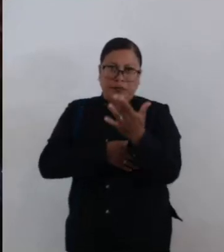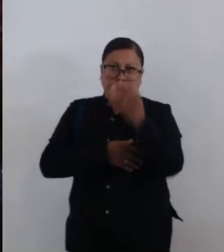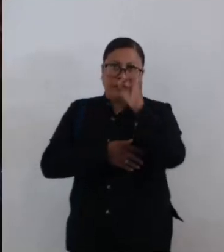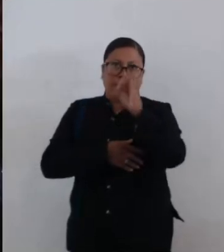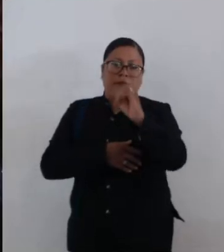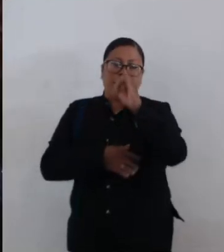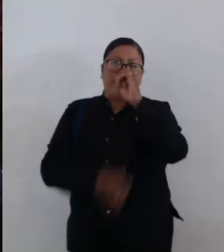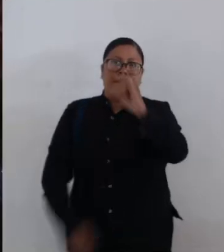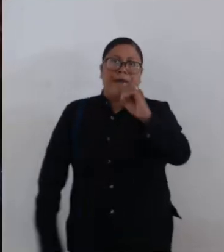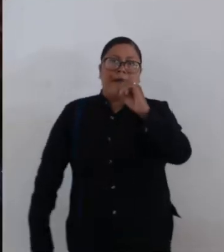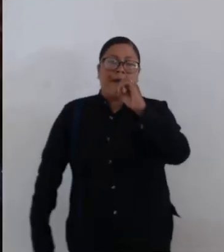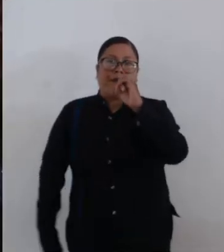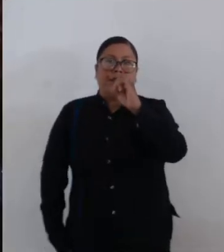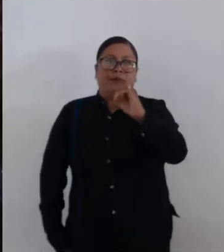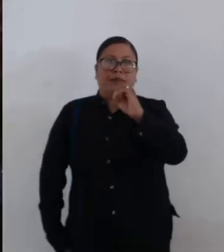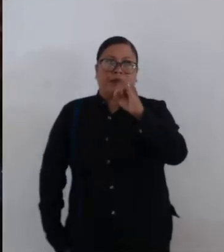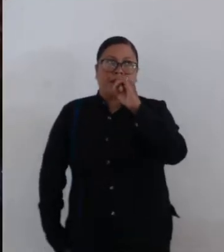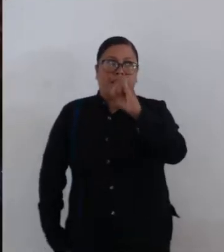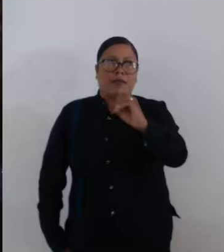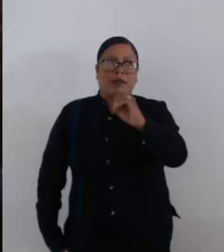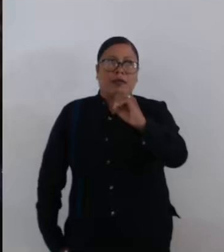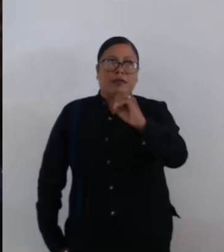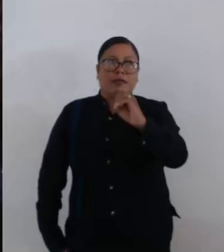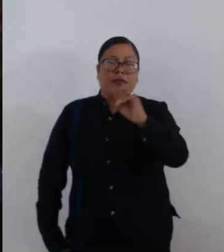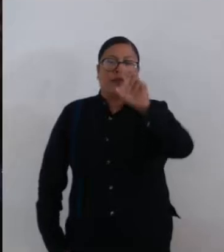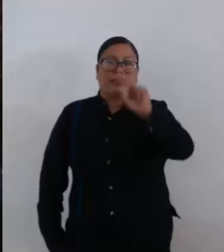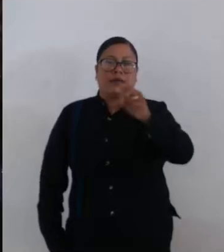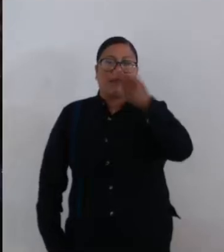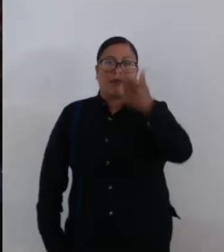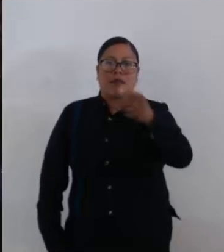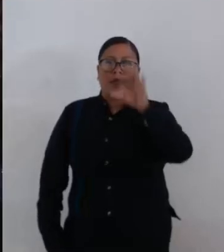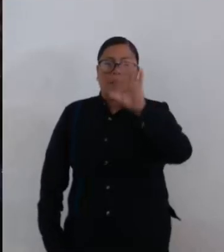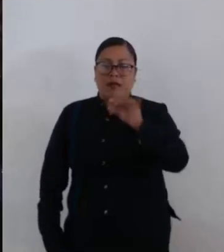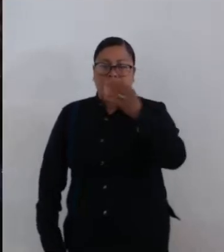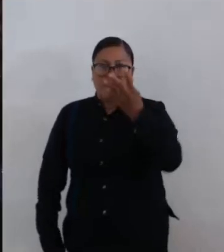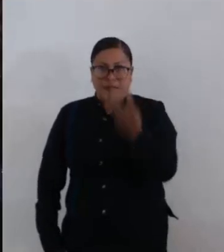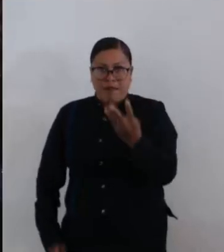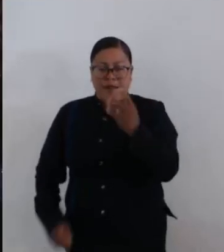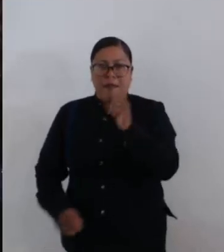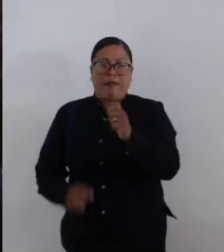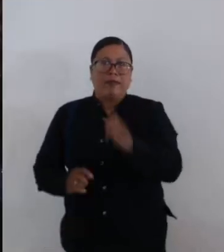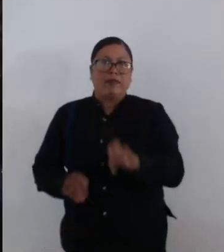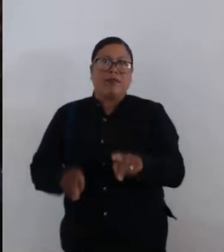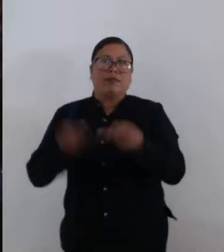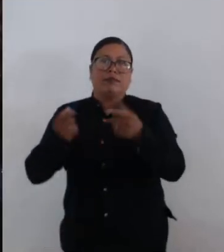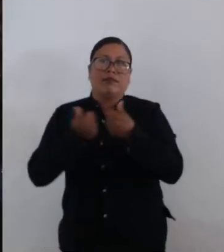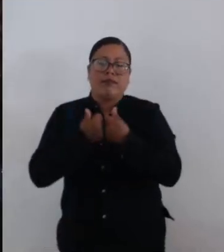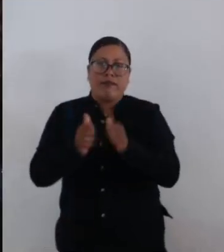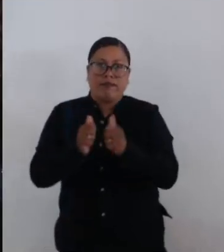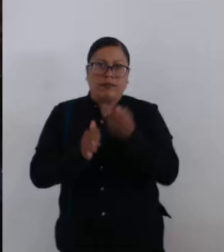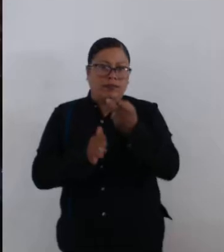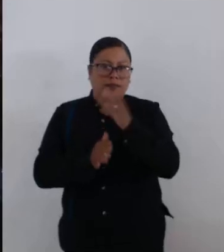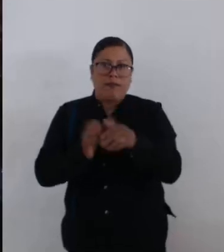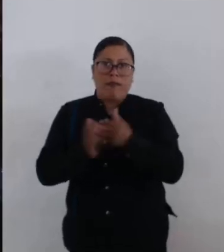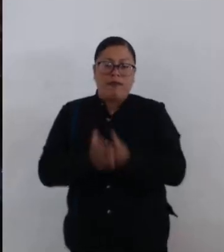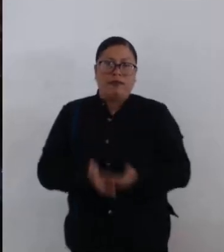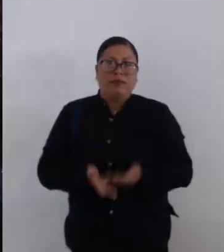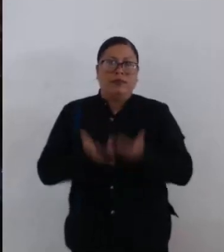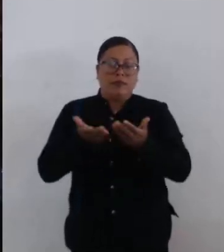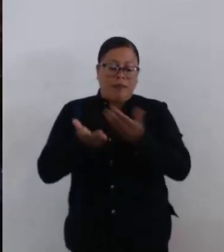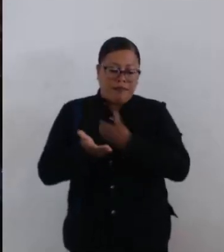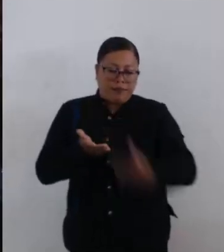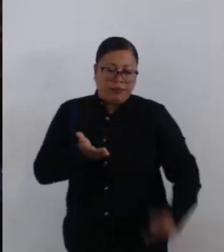-0000-3744, con giro PAN. ¿Es cuánto, señor presidente?